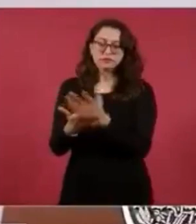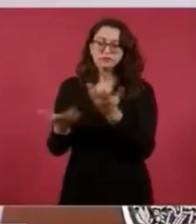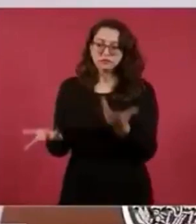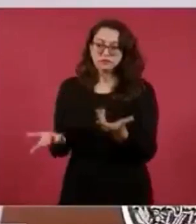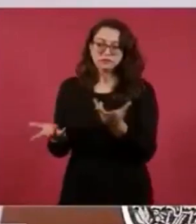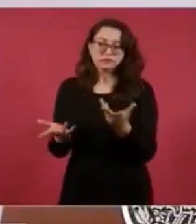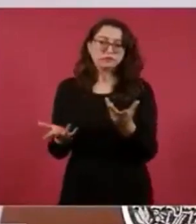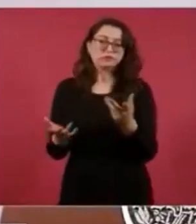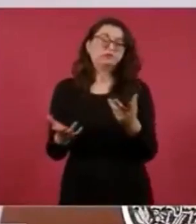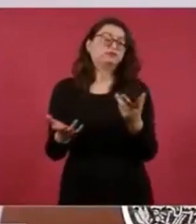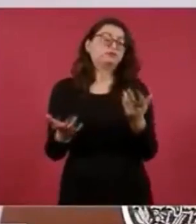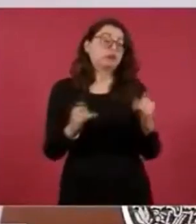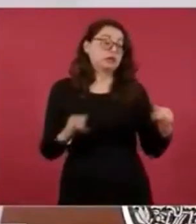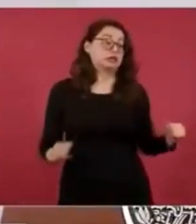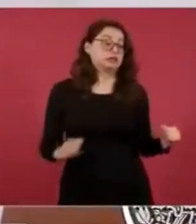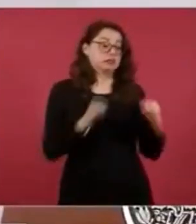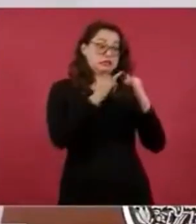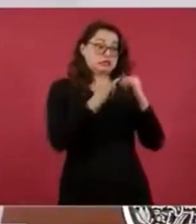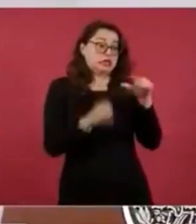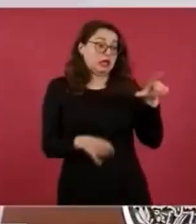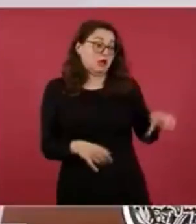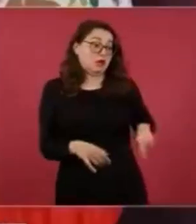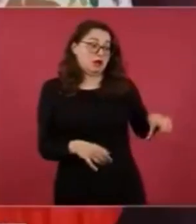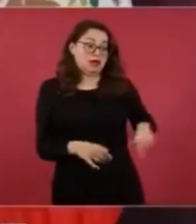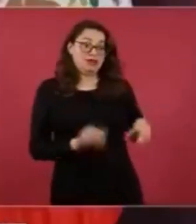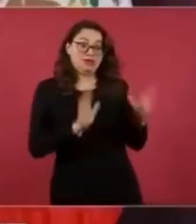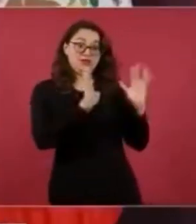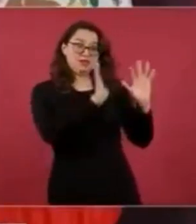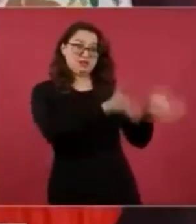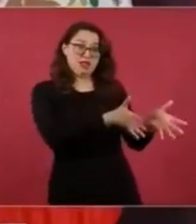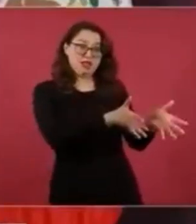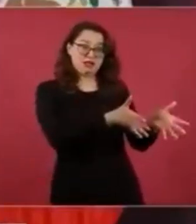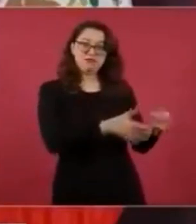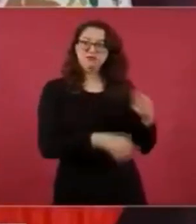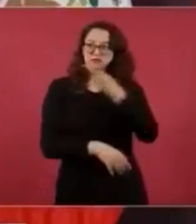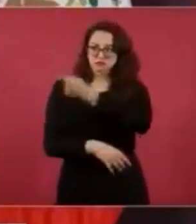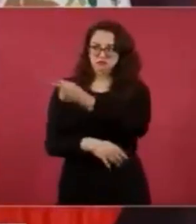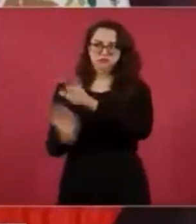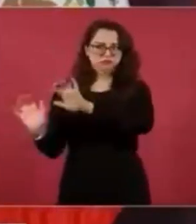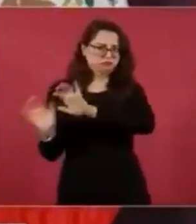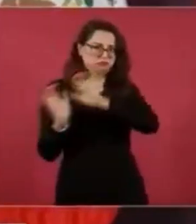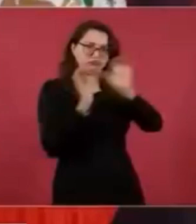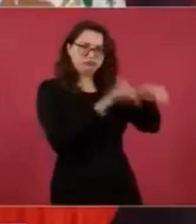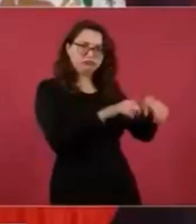del Instituto de la Transparencia